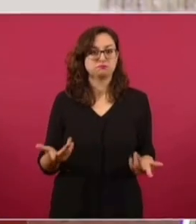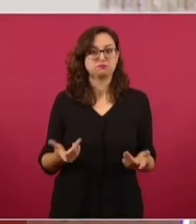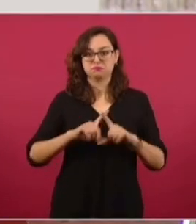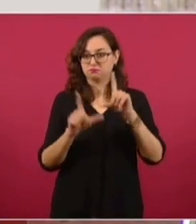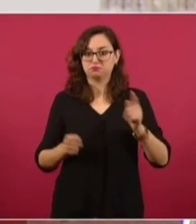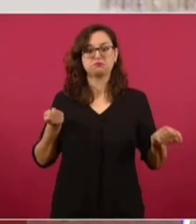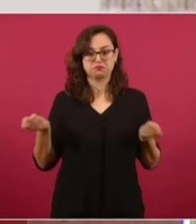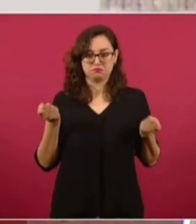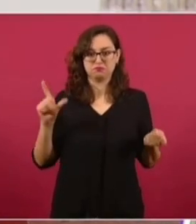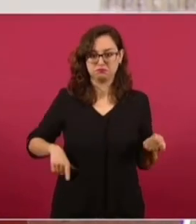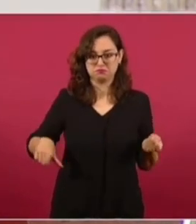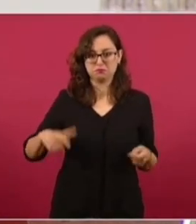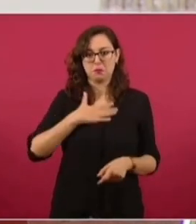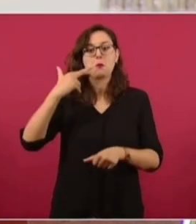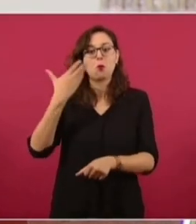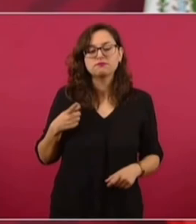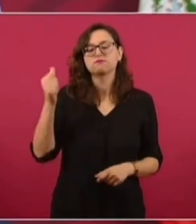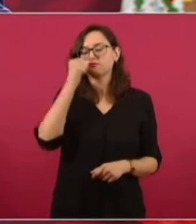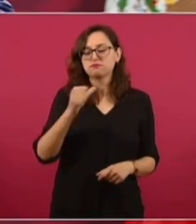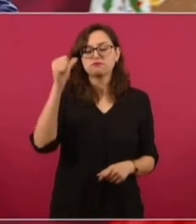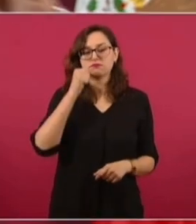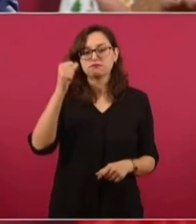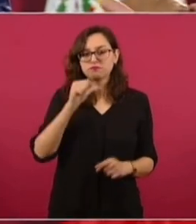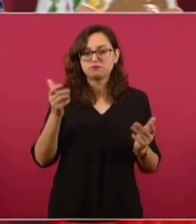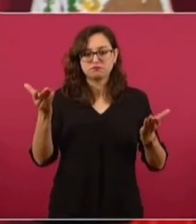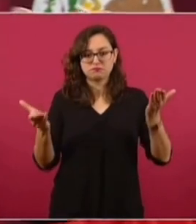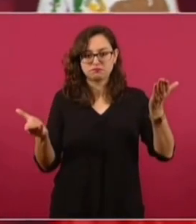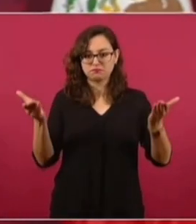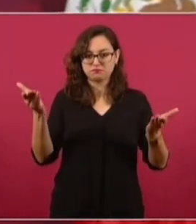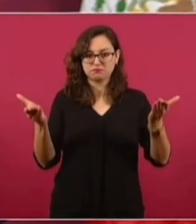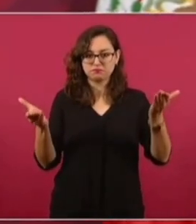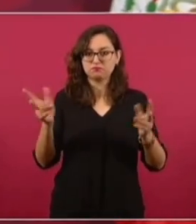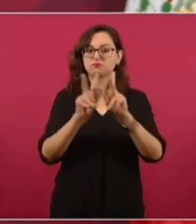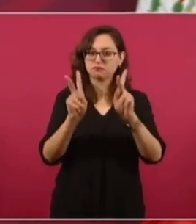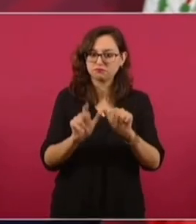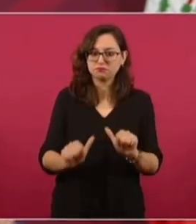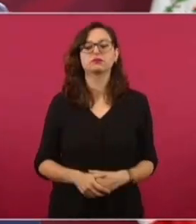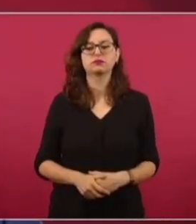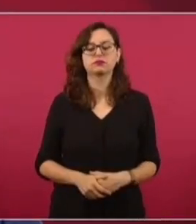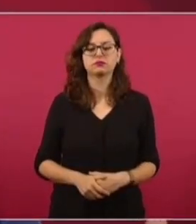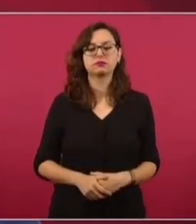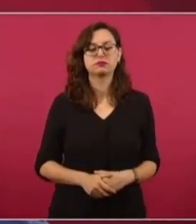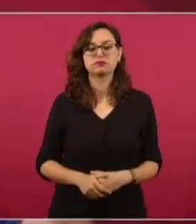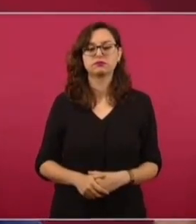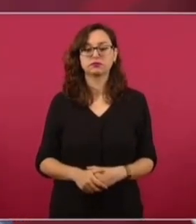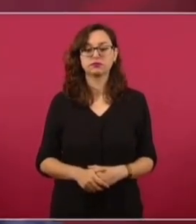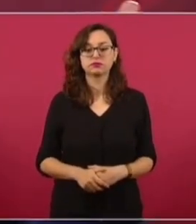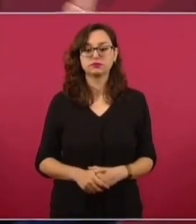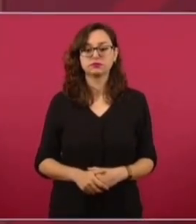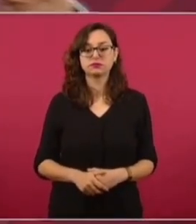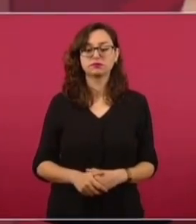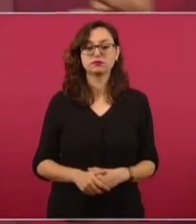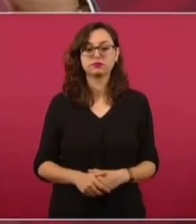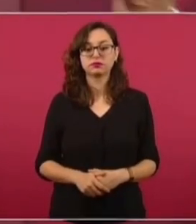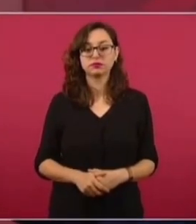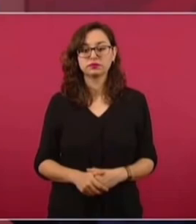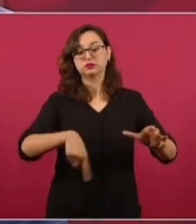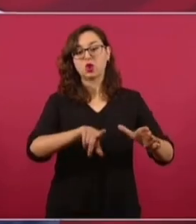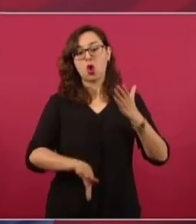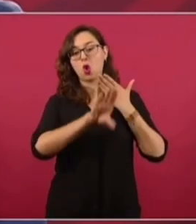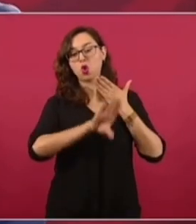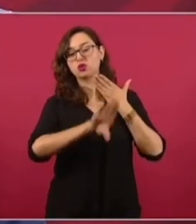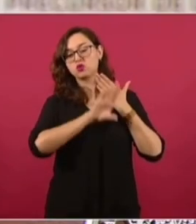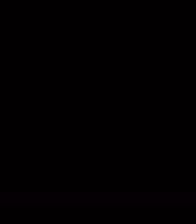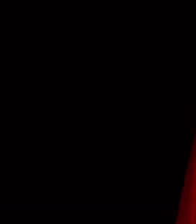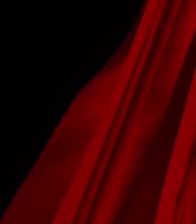gobernabilidad del país, tengo que buscar que mantengamos la paz, la tranquilidad en México, aunque no les guste a nuestros